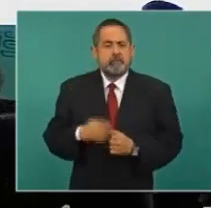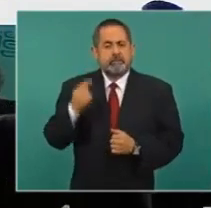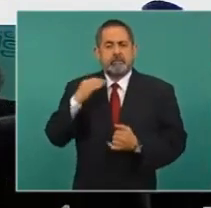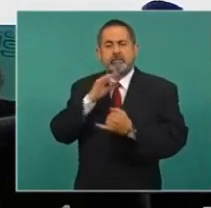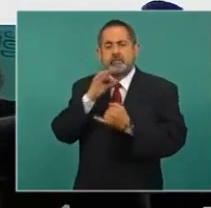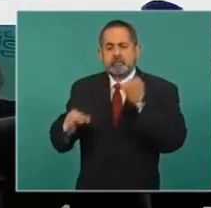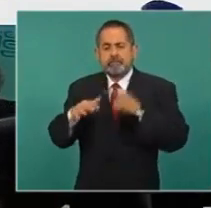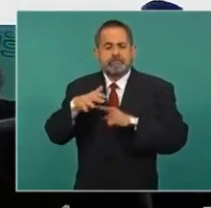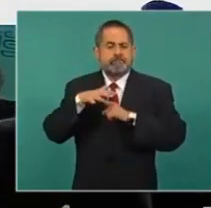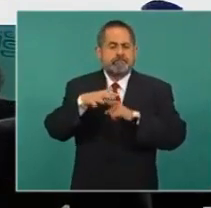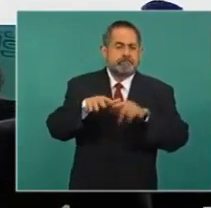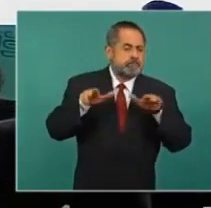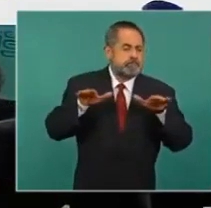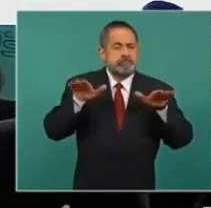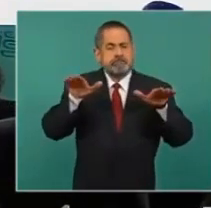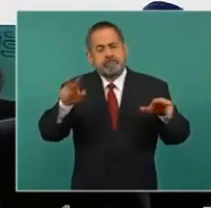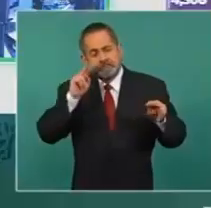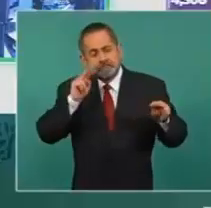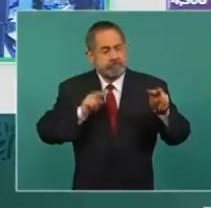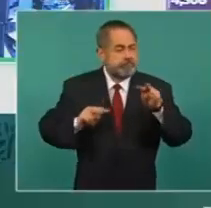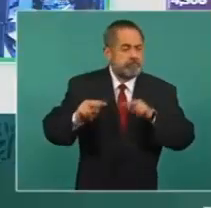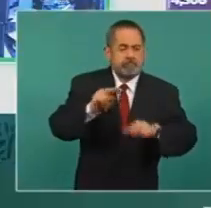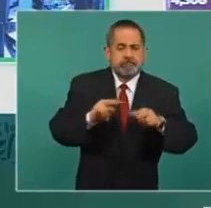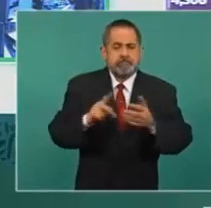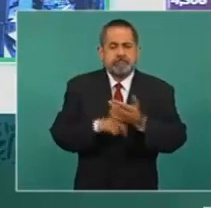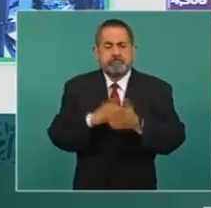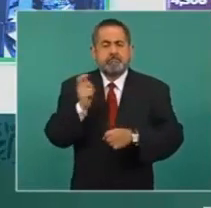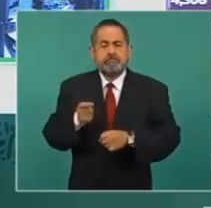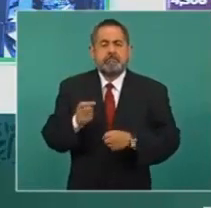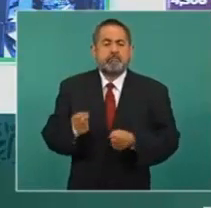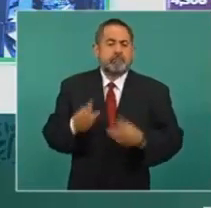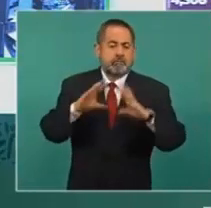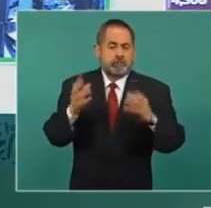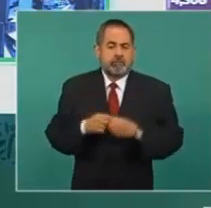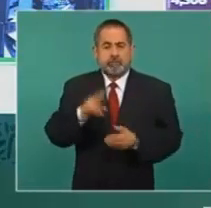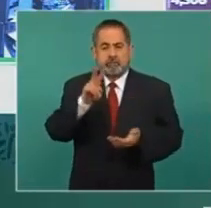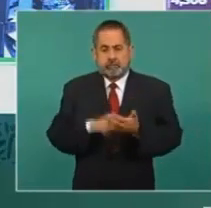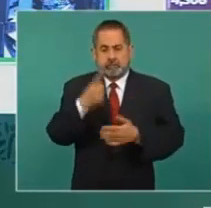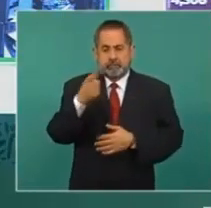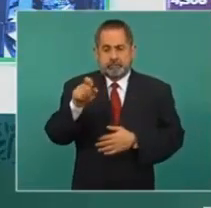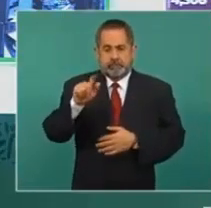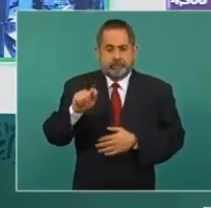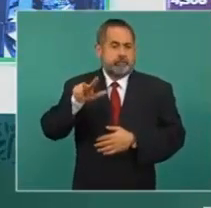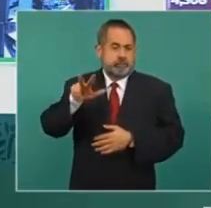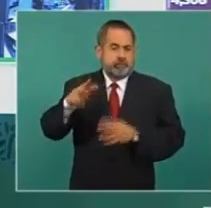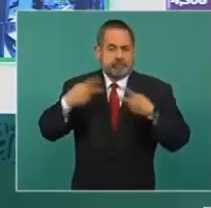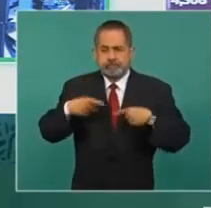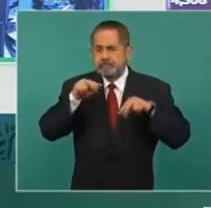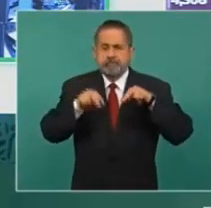es la vigilancia del espacio, vigilancia del territorio y del espacio aéreo nacional. Se emplearon 2 mil 178 hombres,